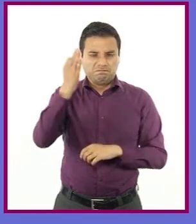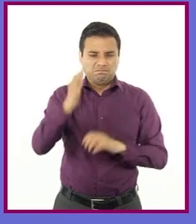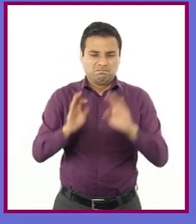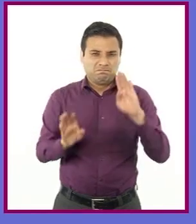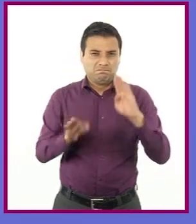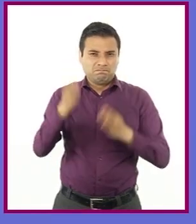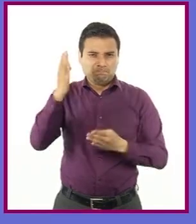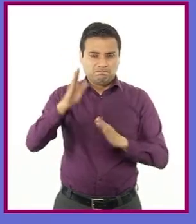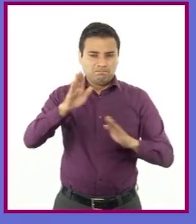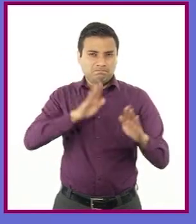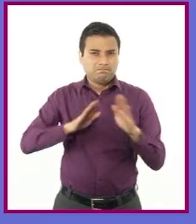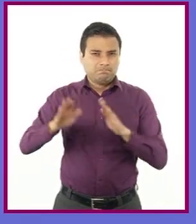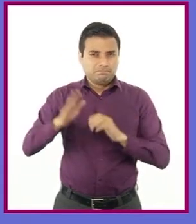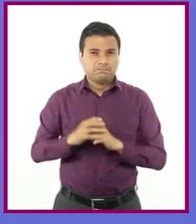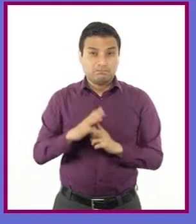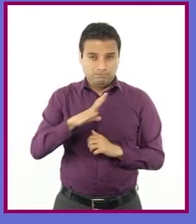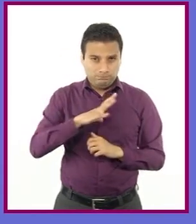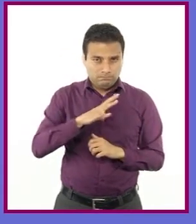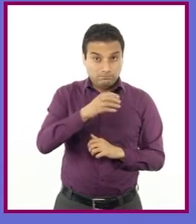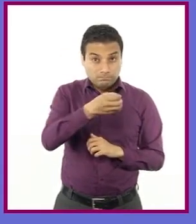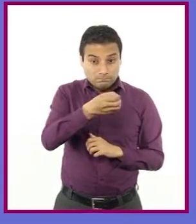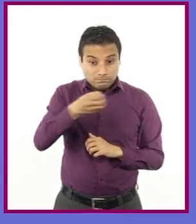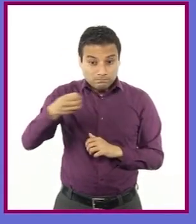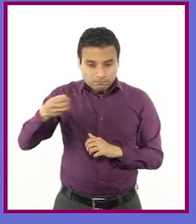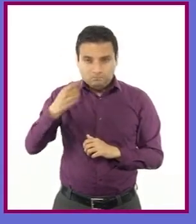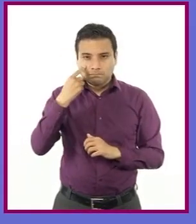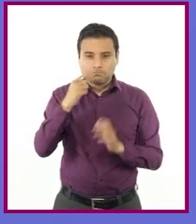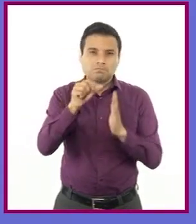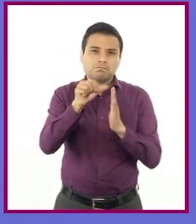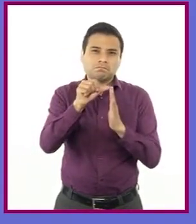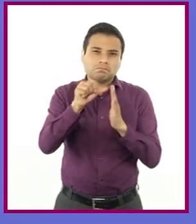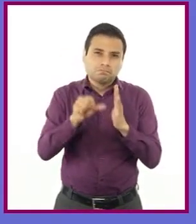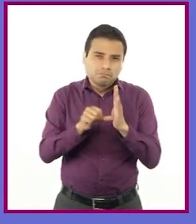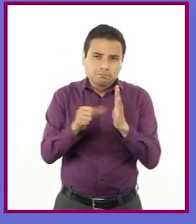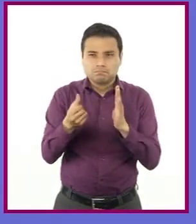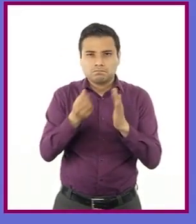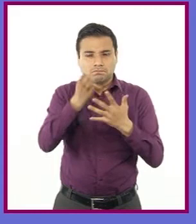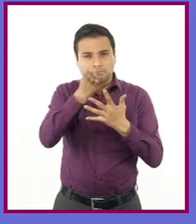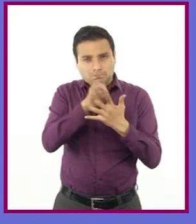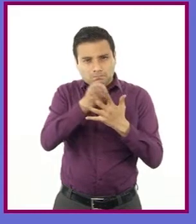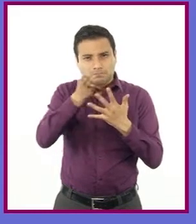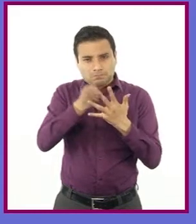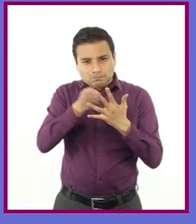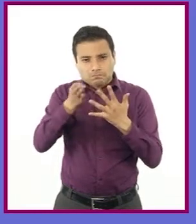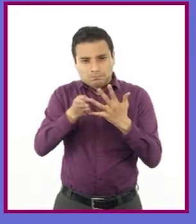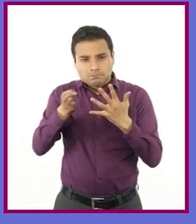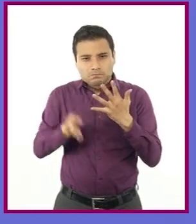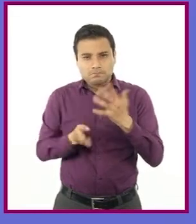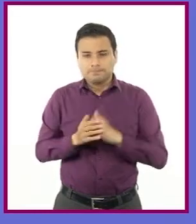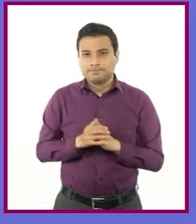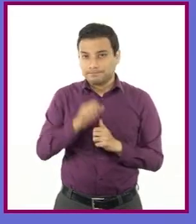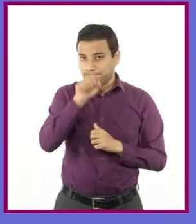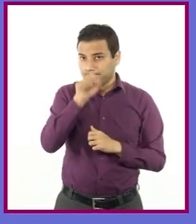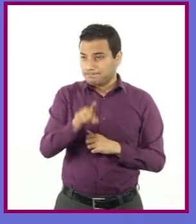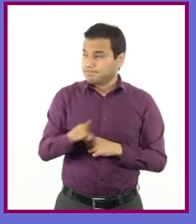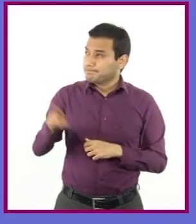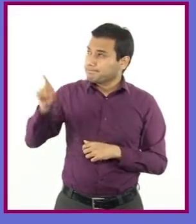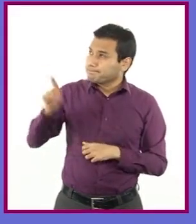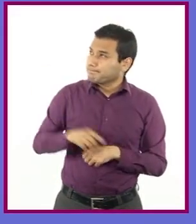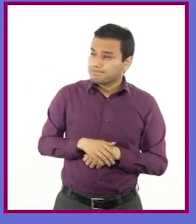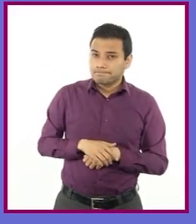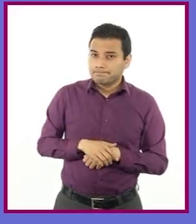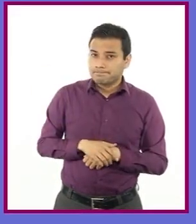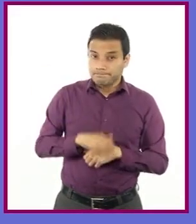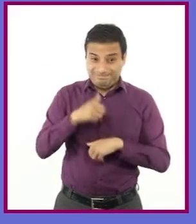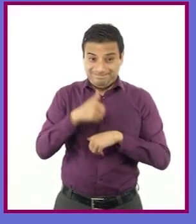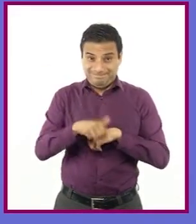está claramente organizado en artículos y apéndices. El primer apéndice corresponde a la terminología que se